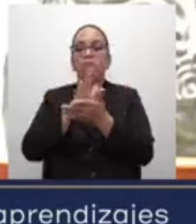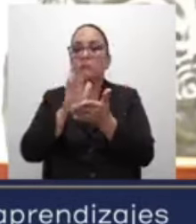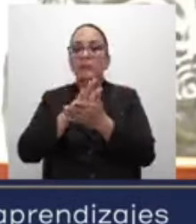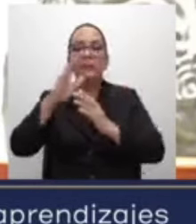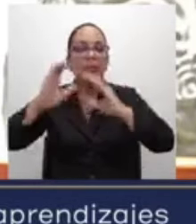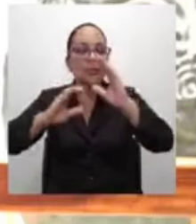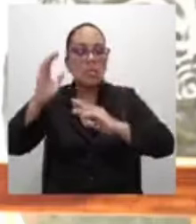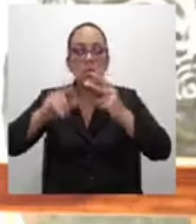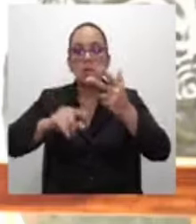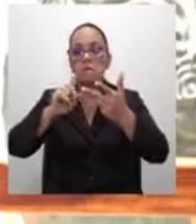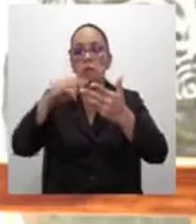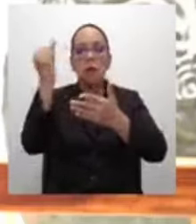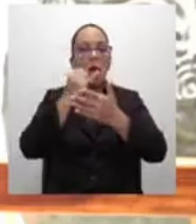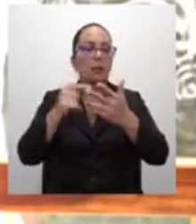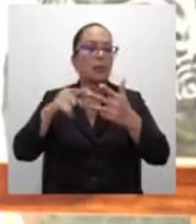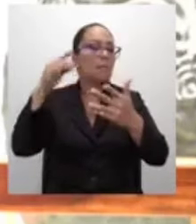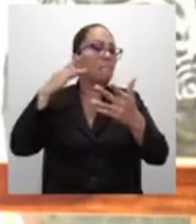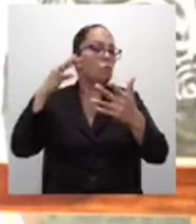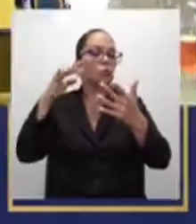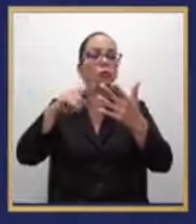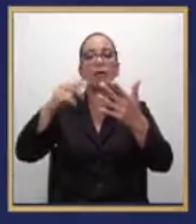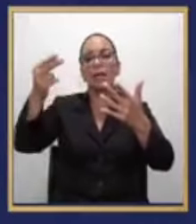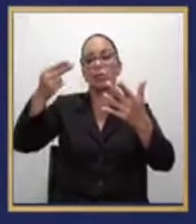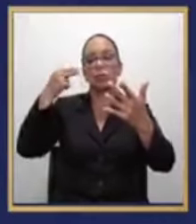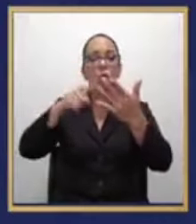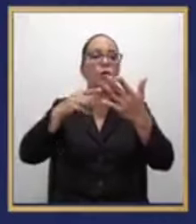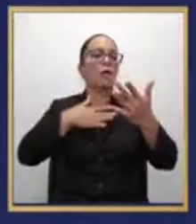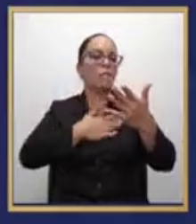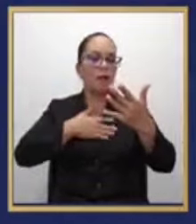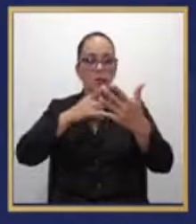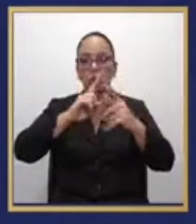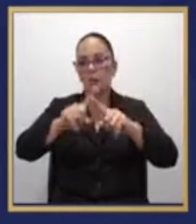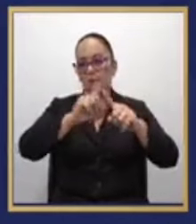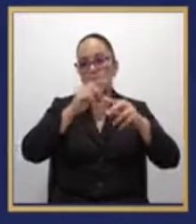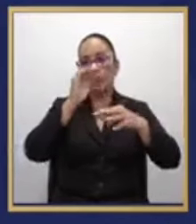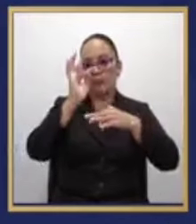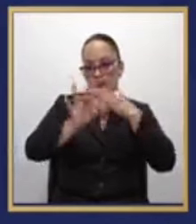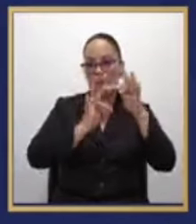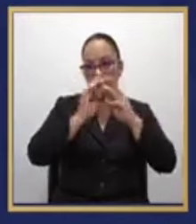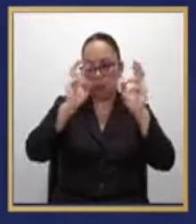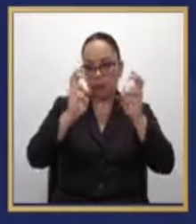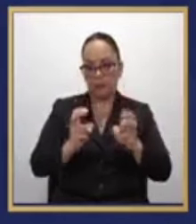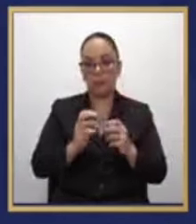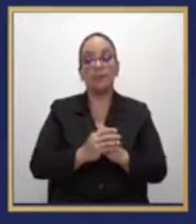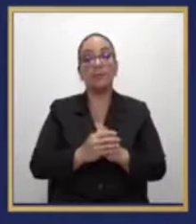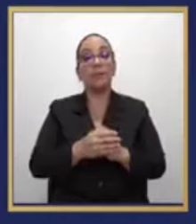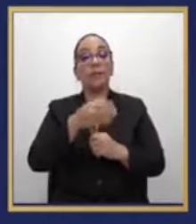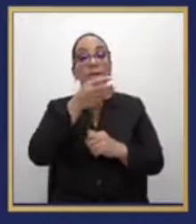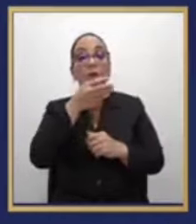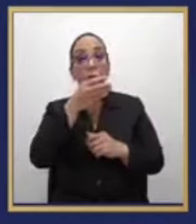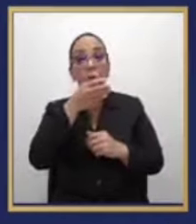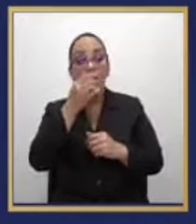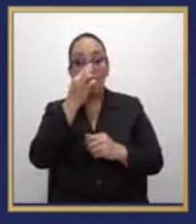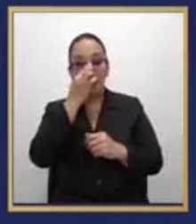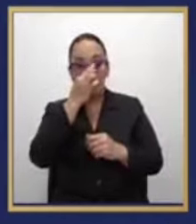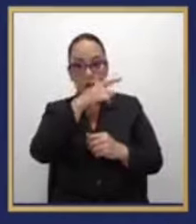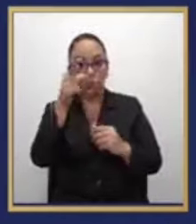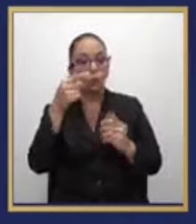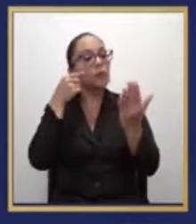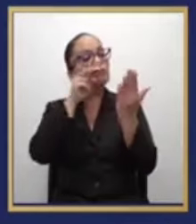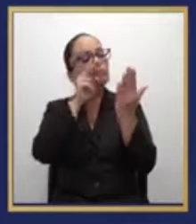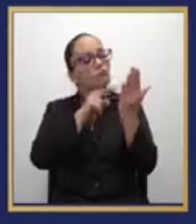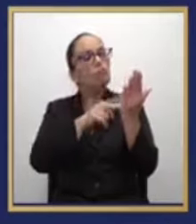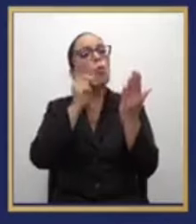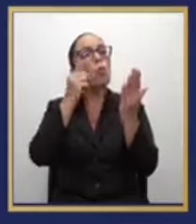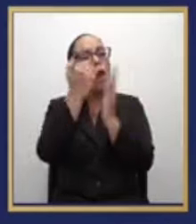música, historia, recreación, entre otros. Se recomienda consultar la lista de lecturas recomendadas